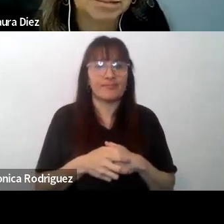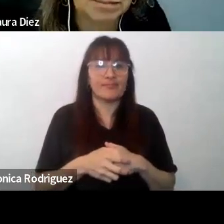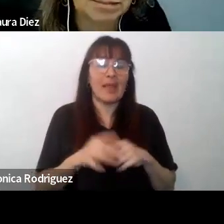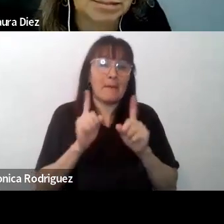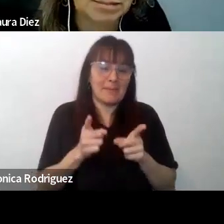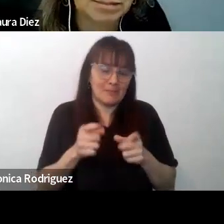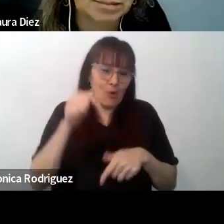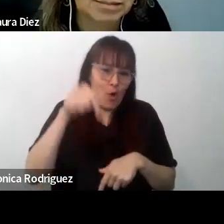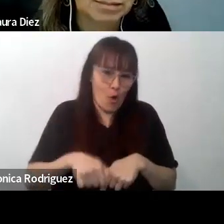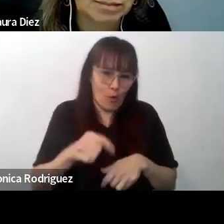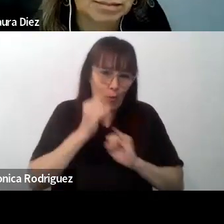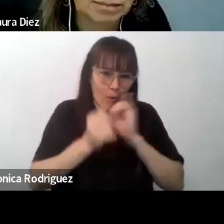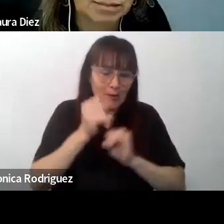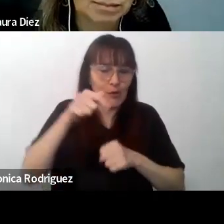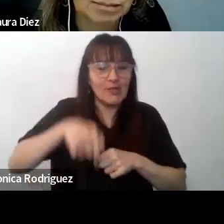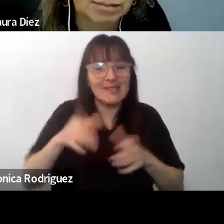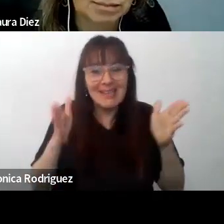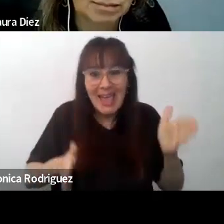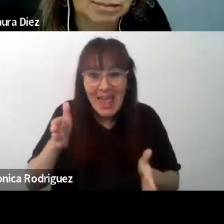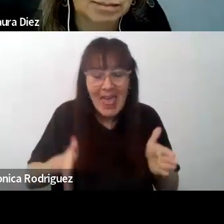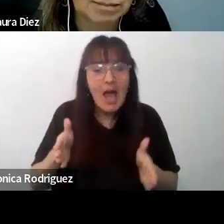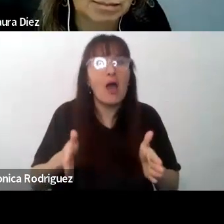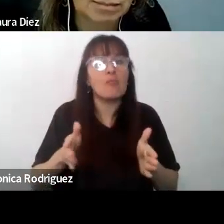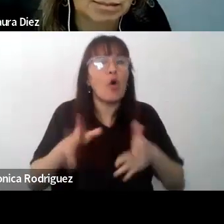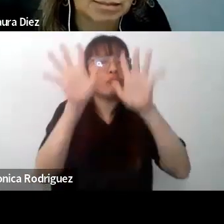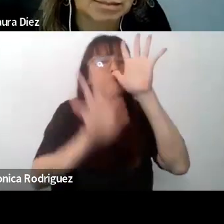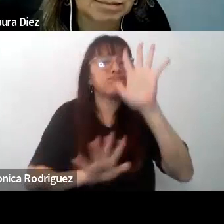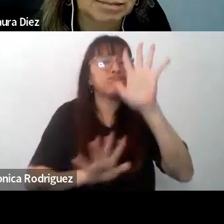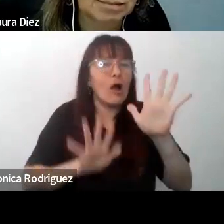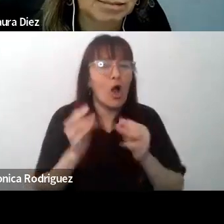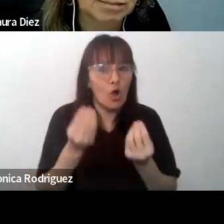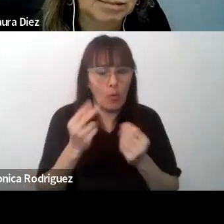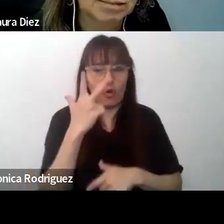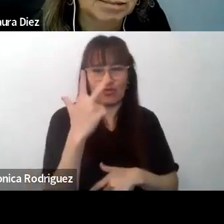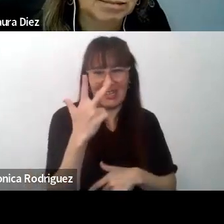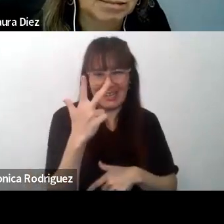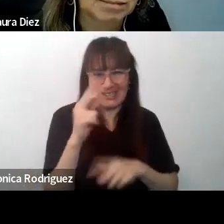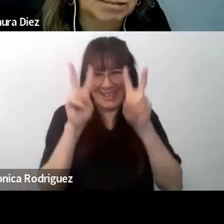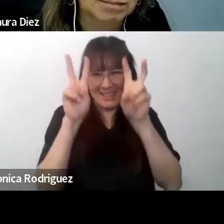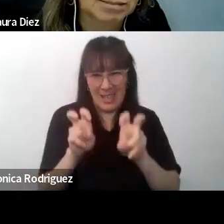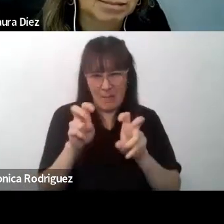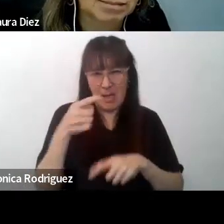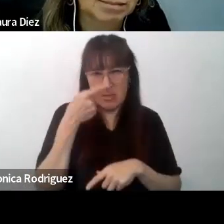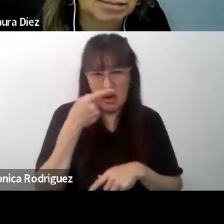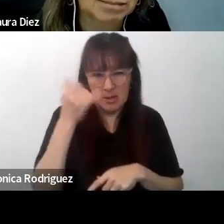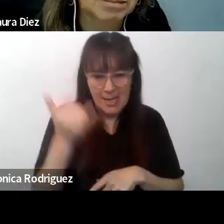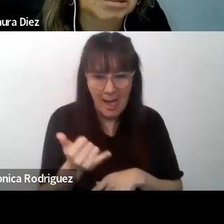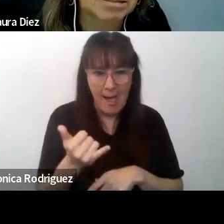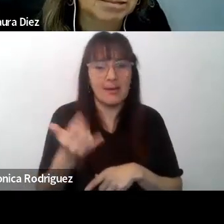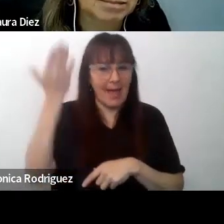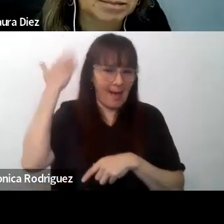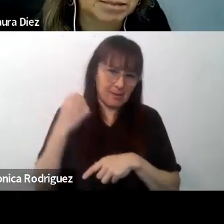hoy, este tramo, como ya se dijo, ha sido construido en torno a tres temáticas de interés mutuo, como ya ha sido